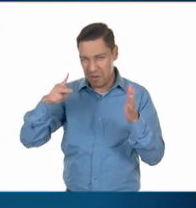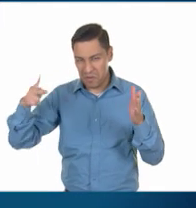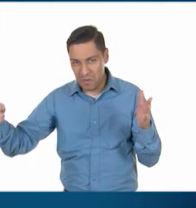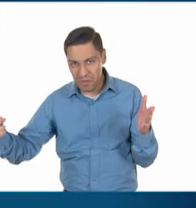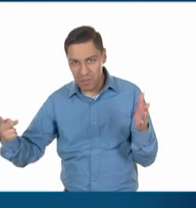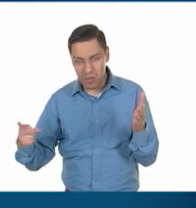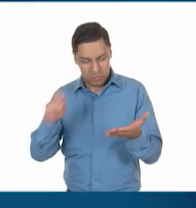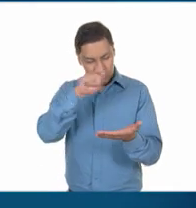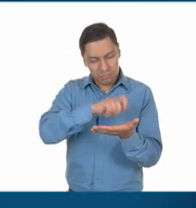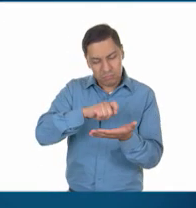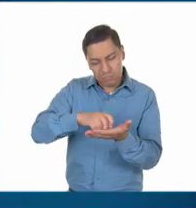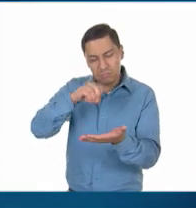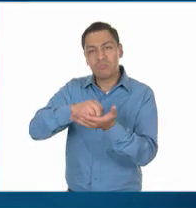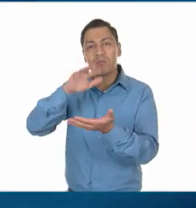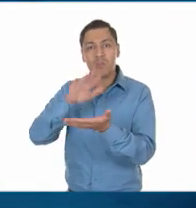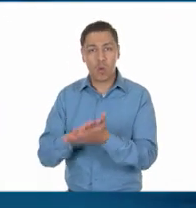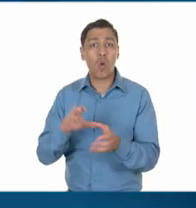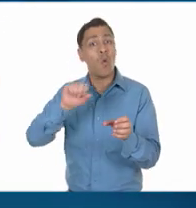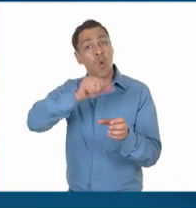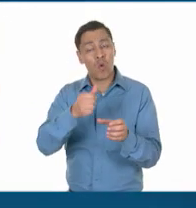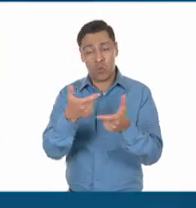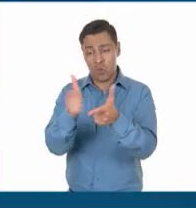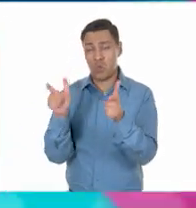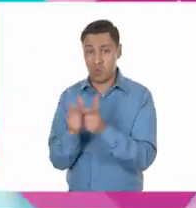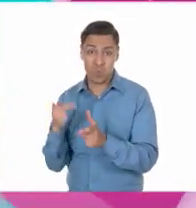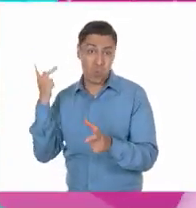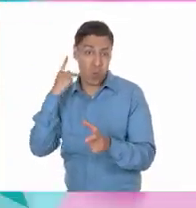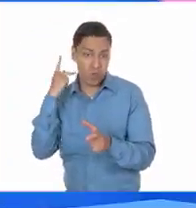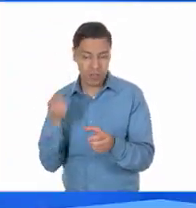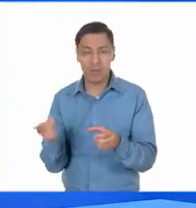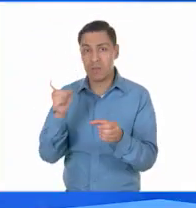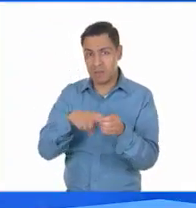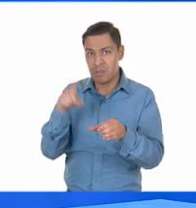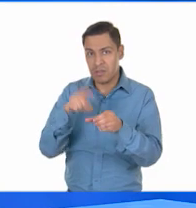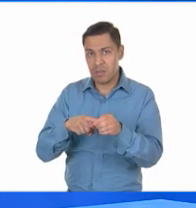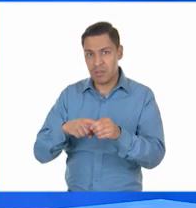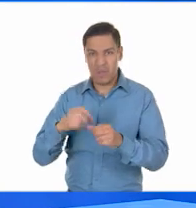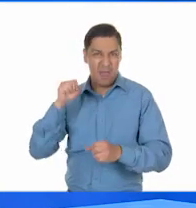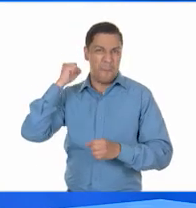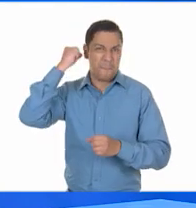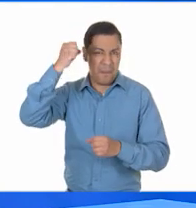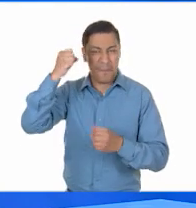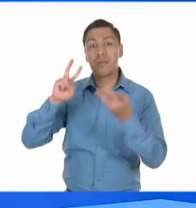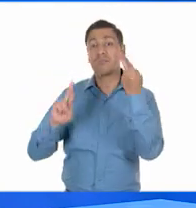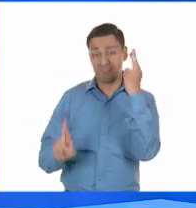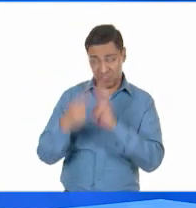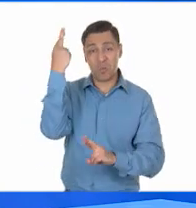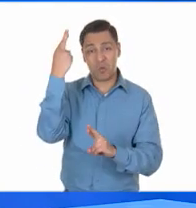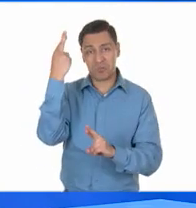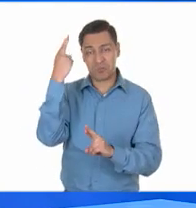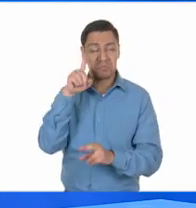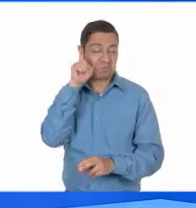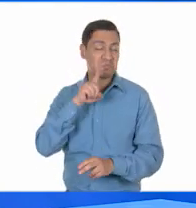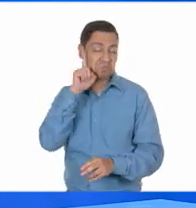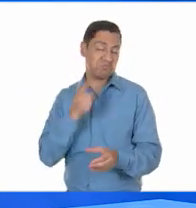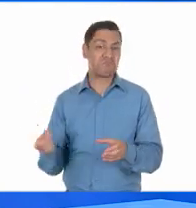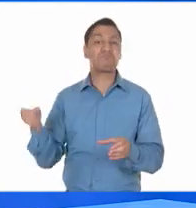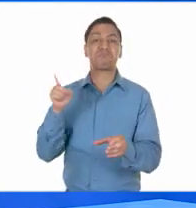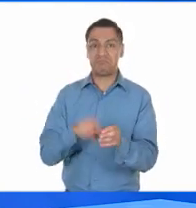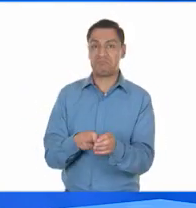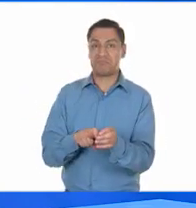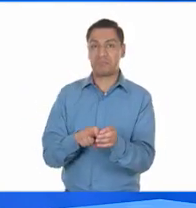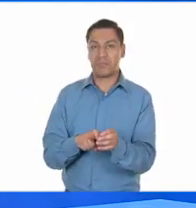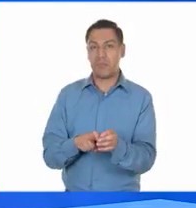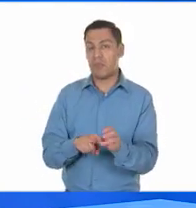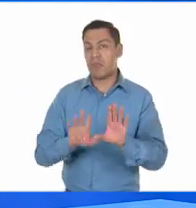de organizaciones políticas y de asociaciones laborales. Entonces, a pesar de que la presencia de la mujer no